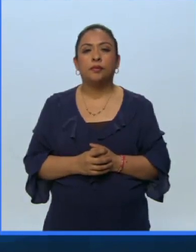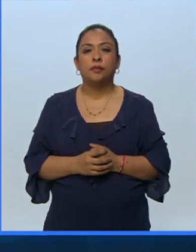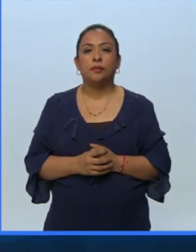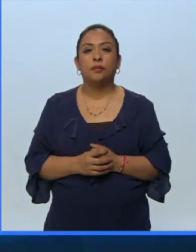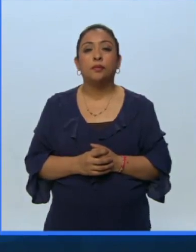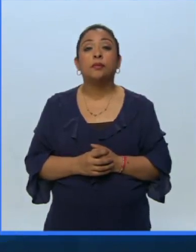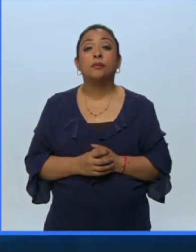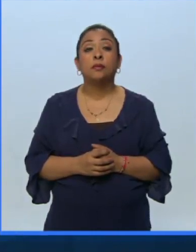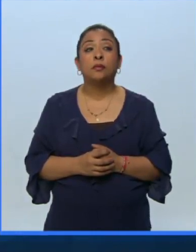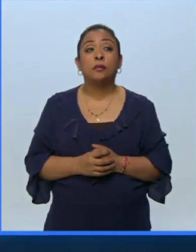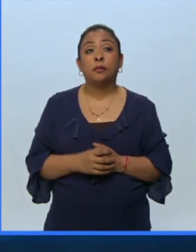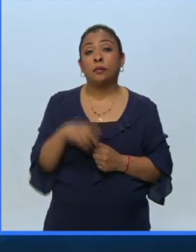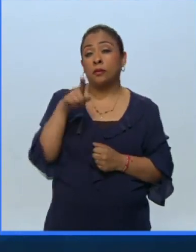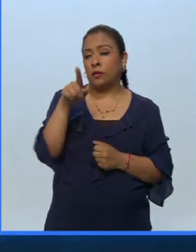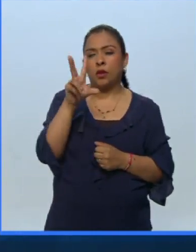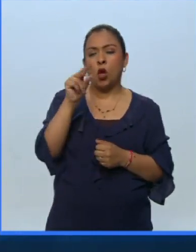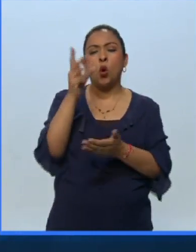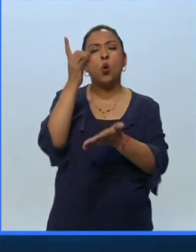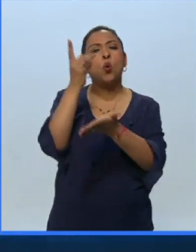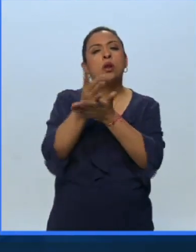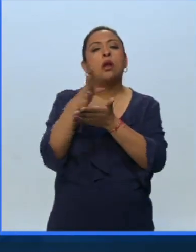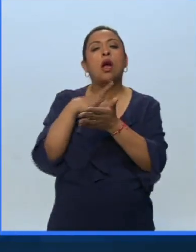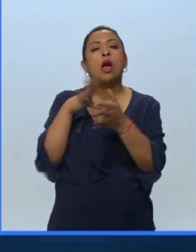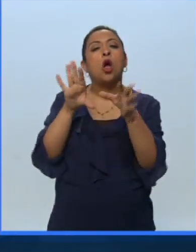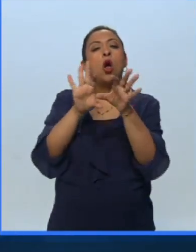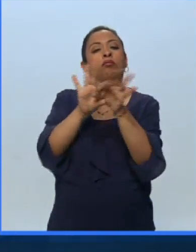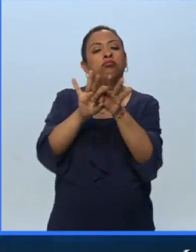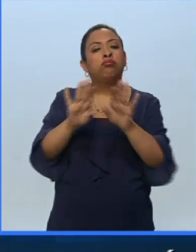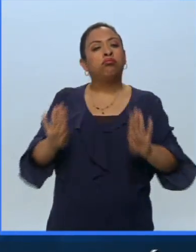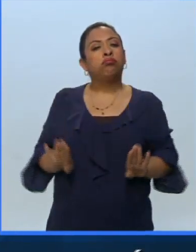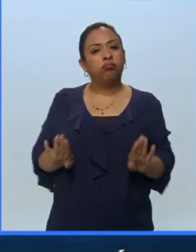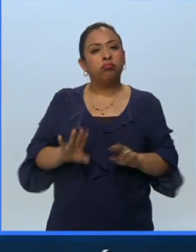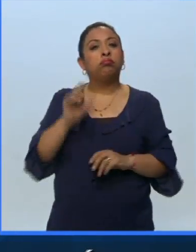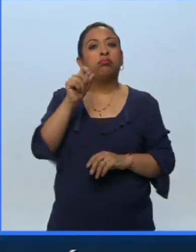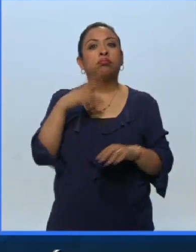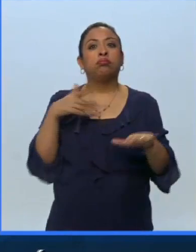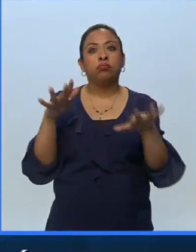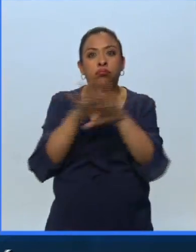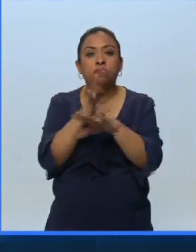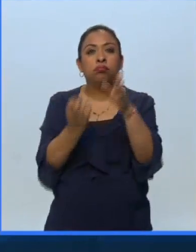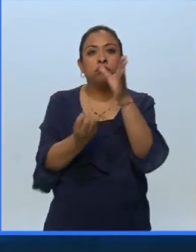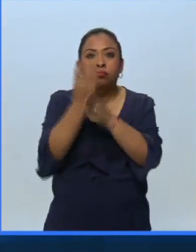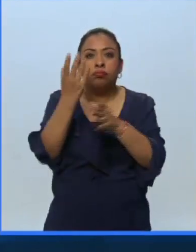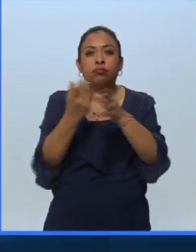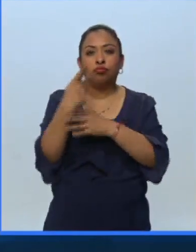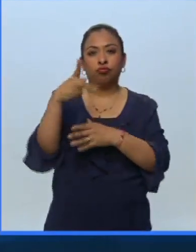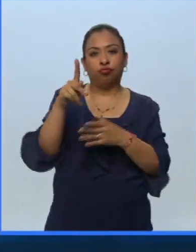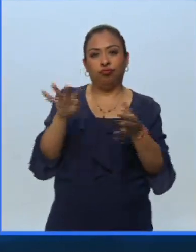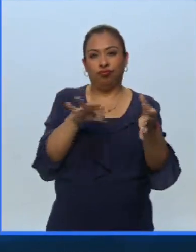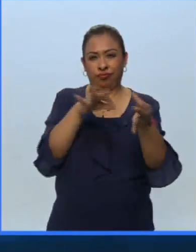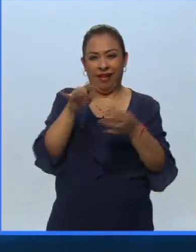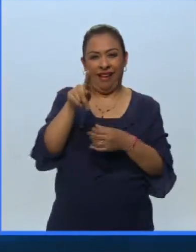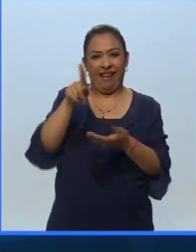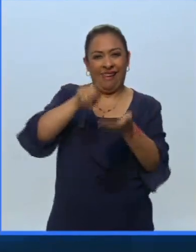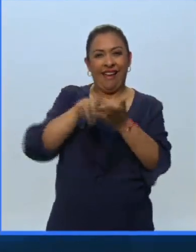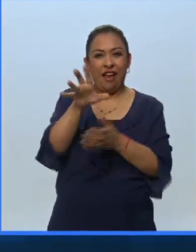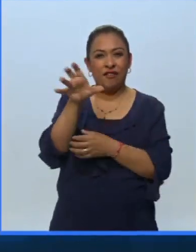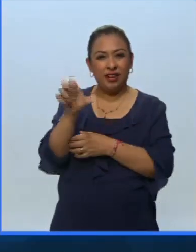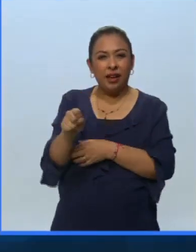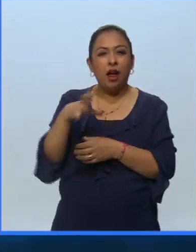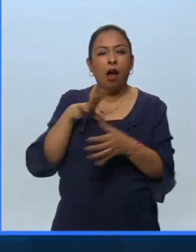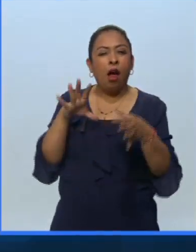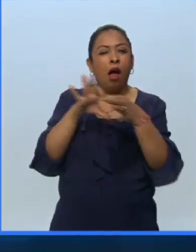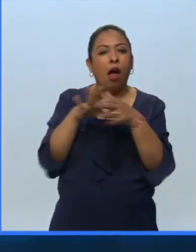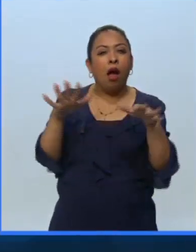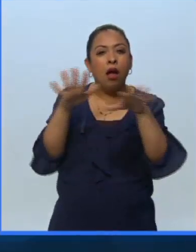A Sekú no solo se le atribuye el virtuosismo, también la innovación del instrumento africano, quien inventó una versión eléctrica